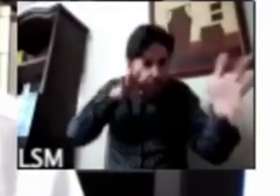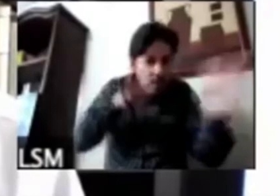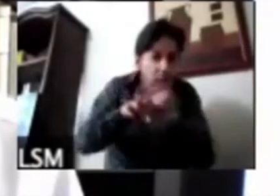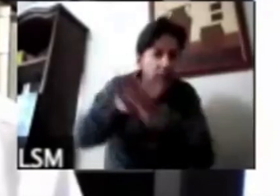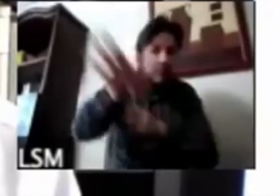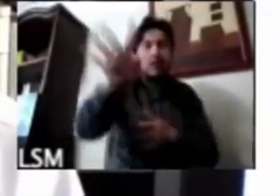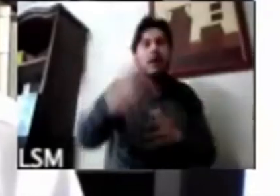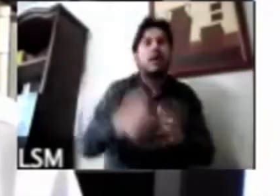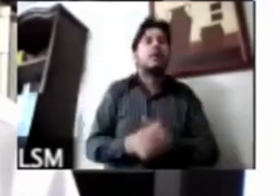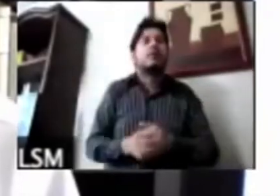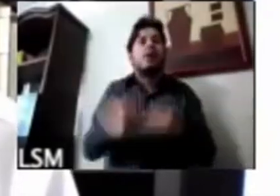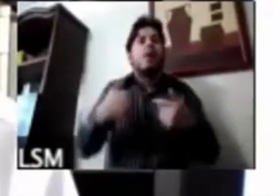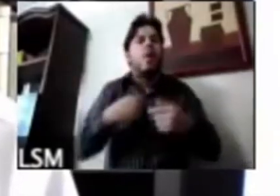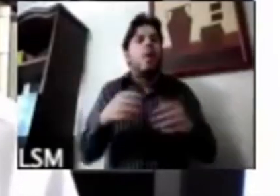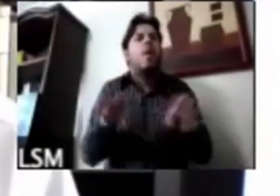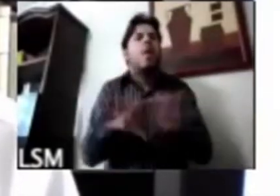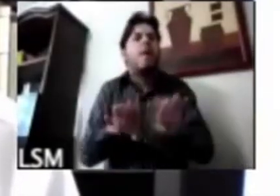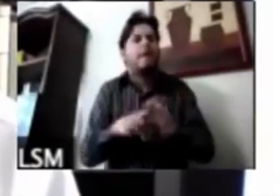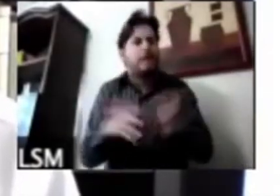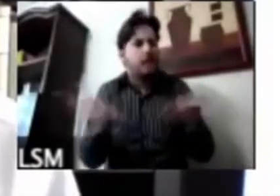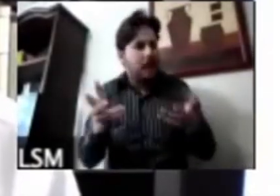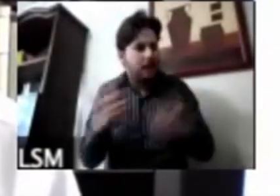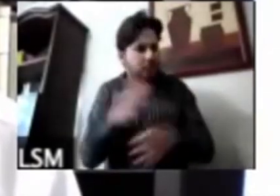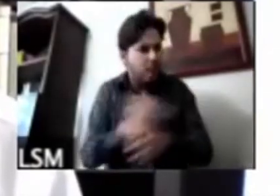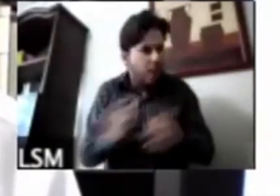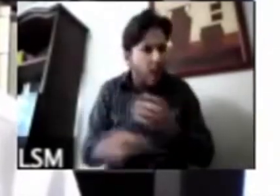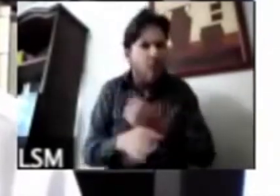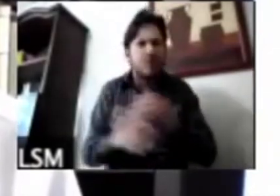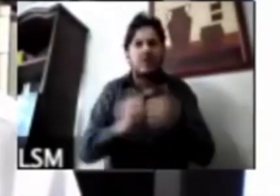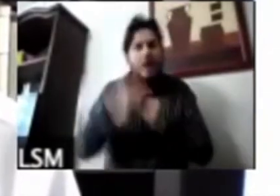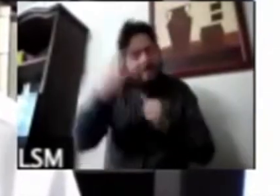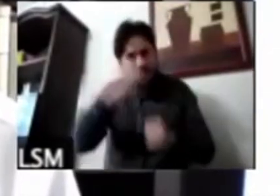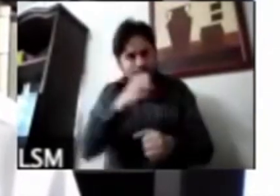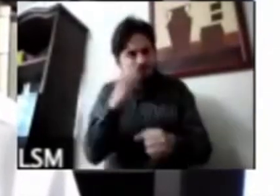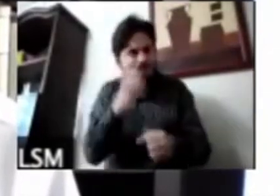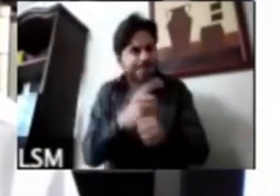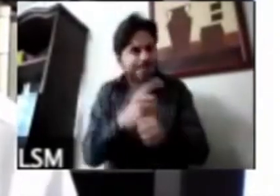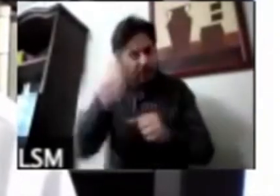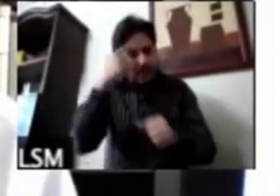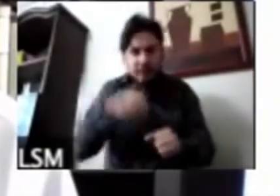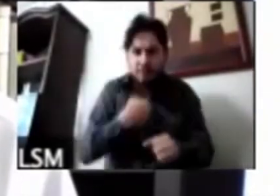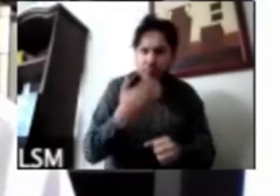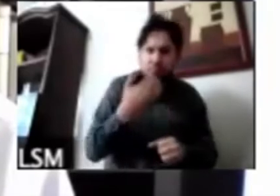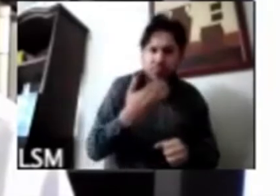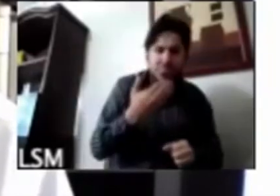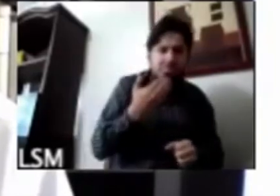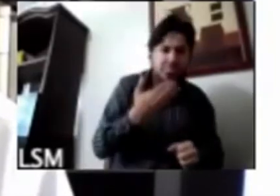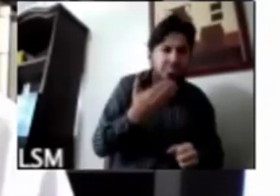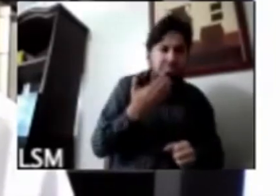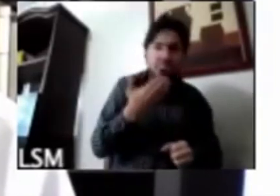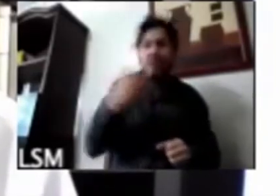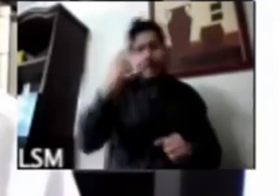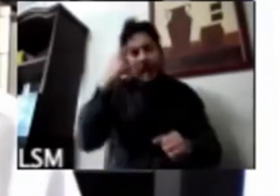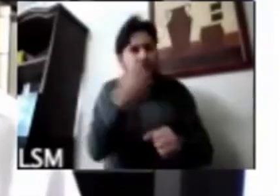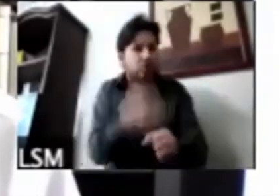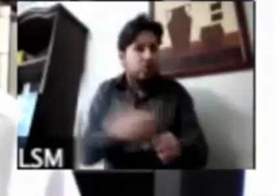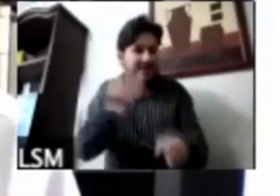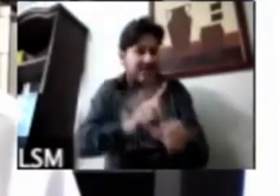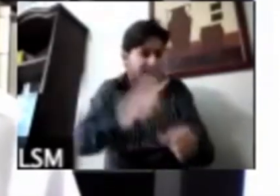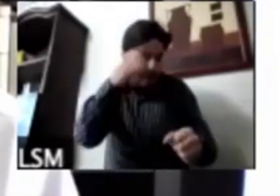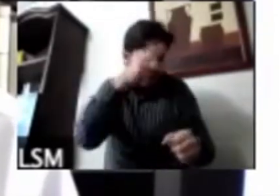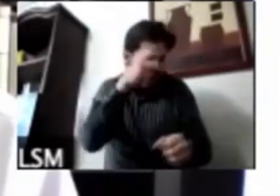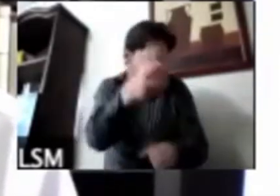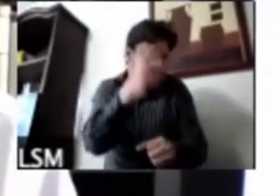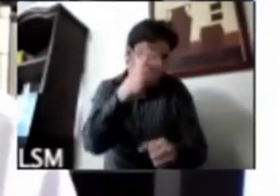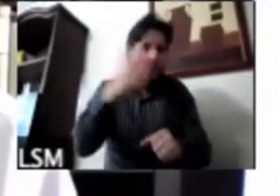haciendo las cosas creo que habrá que darse la oportunidad para ello es muy importante en nuestra sociedad eso pero por lo